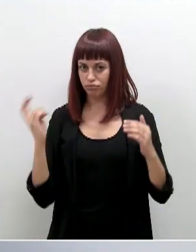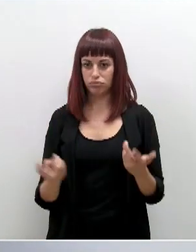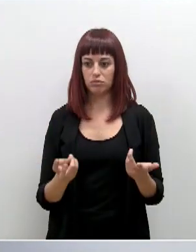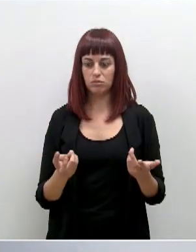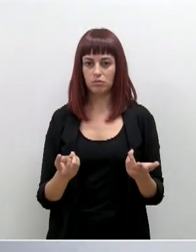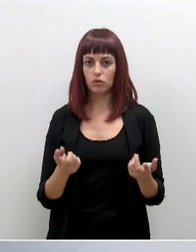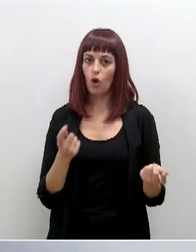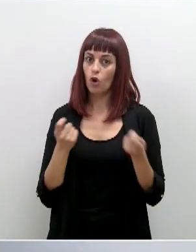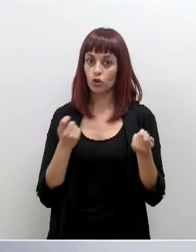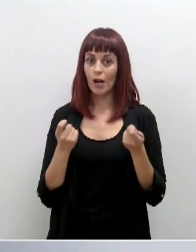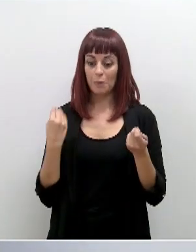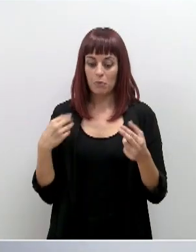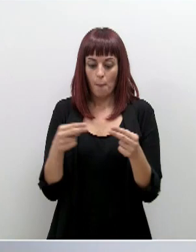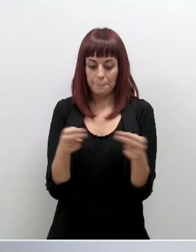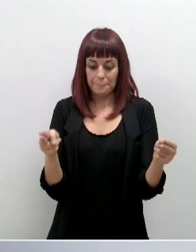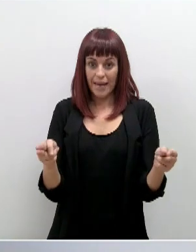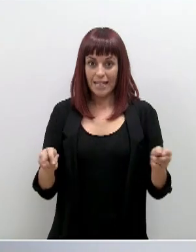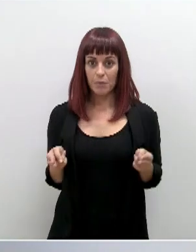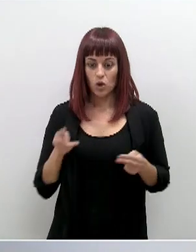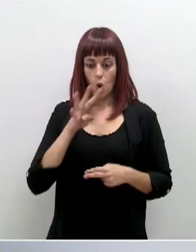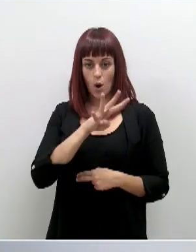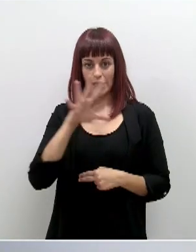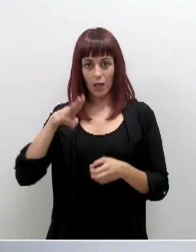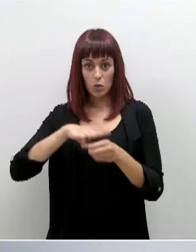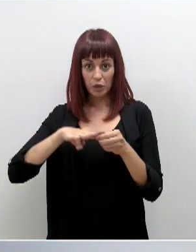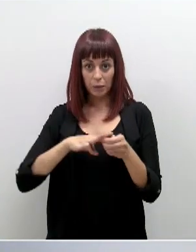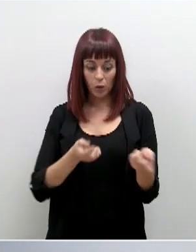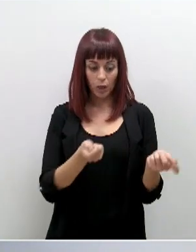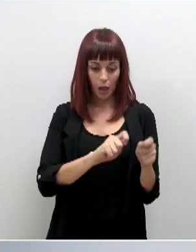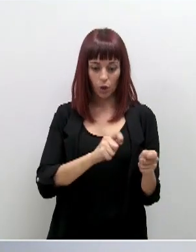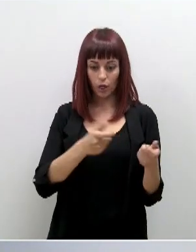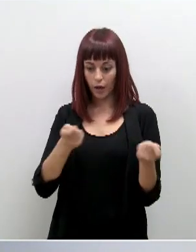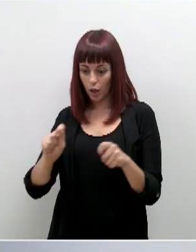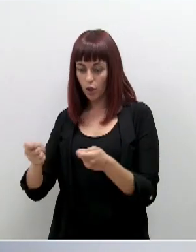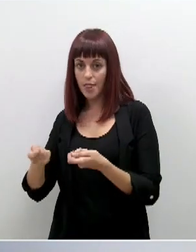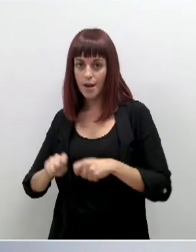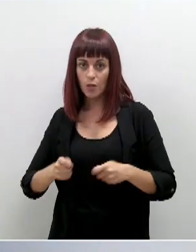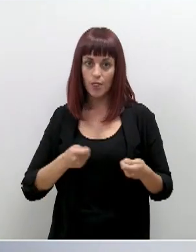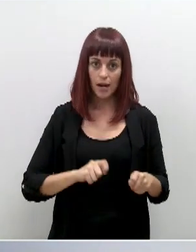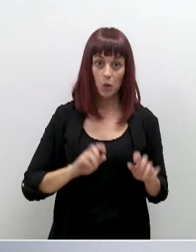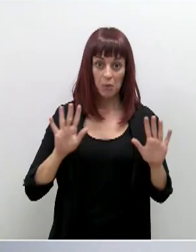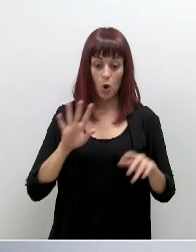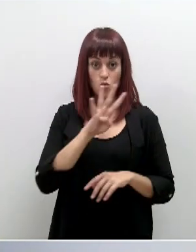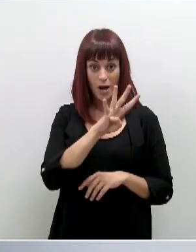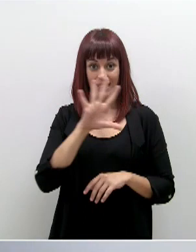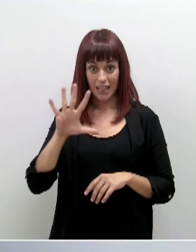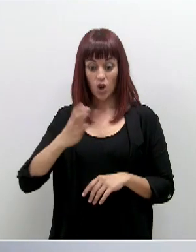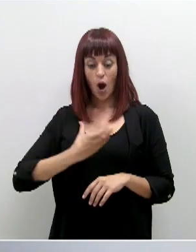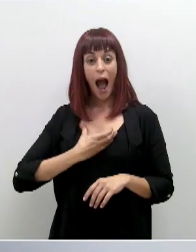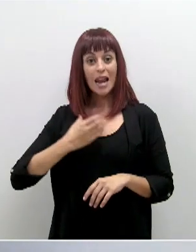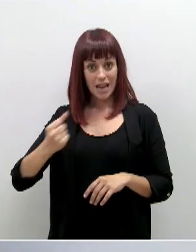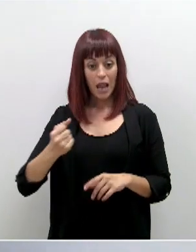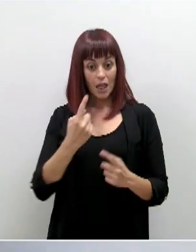poder cerrar perimetralmente los 45 municipios y la región de Murcia. Pero, desde luego, los 45 alcaldes ya han